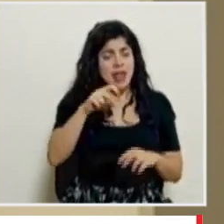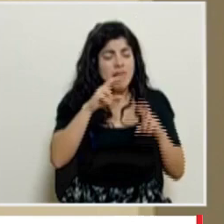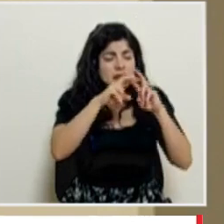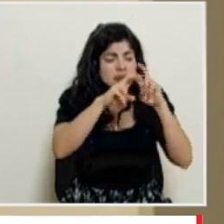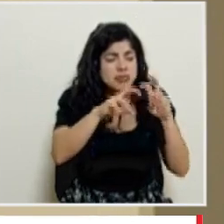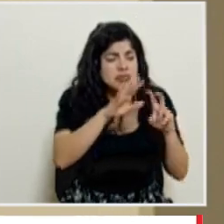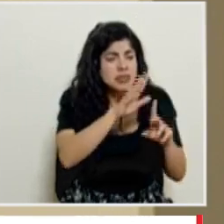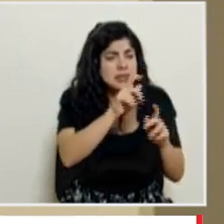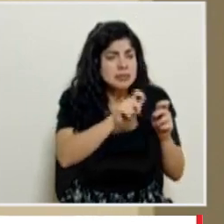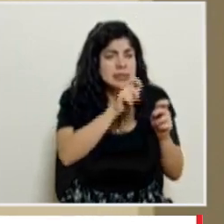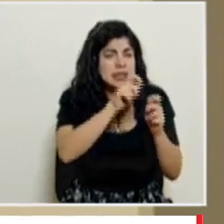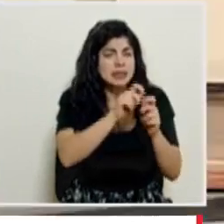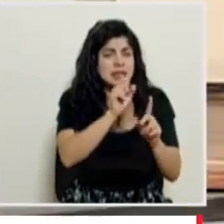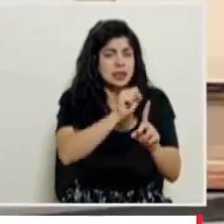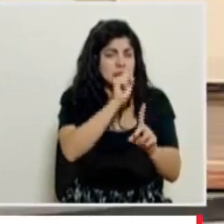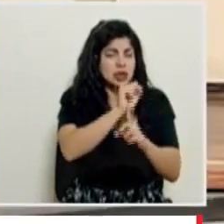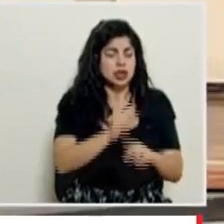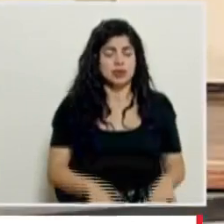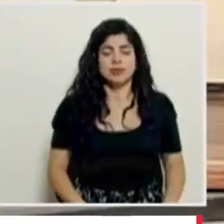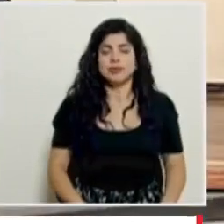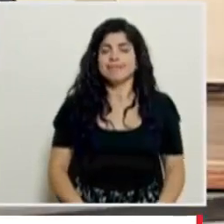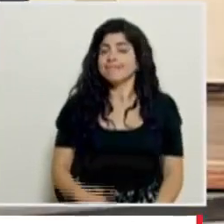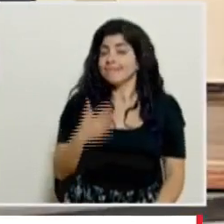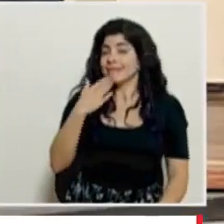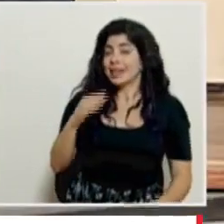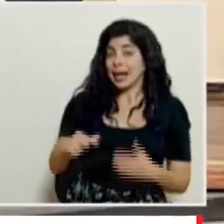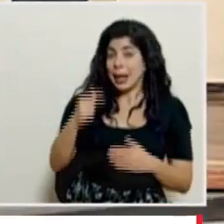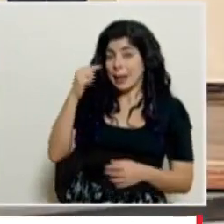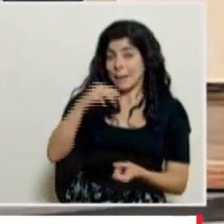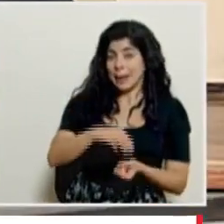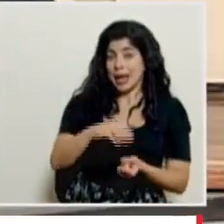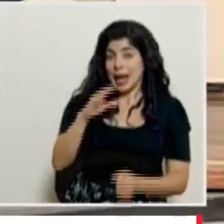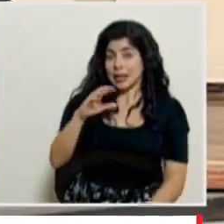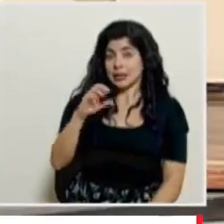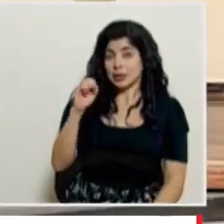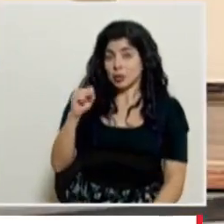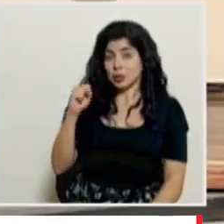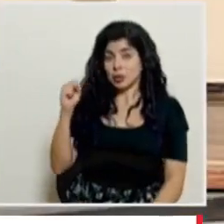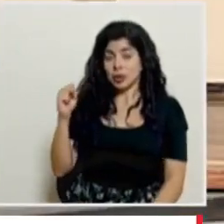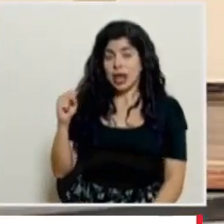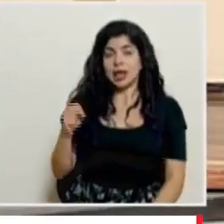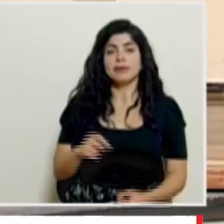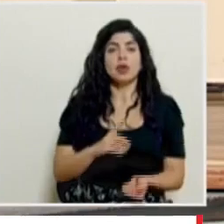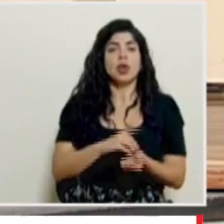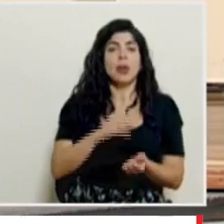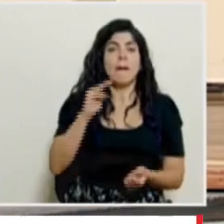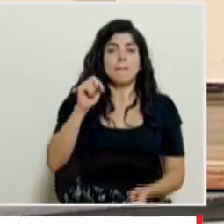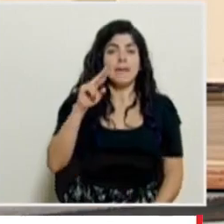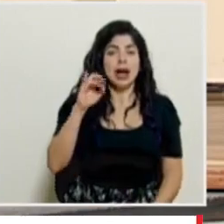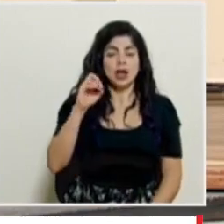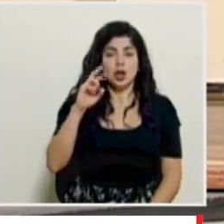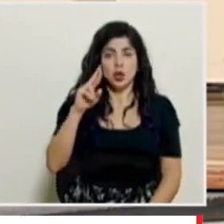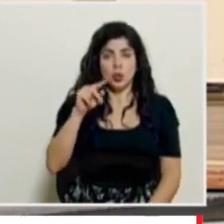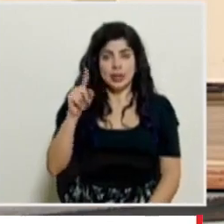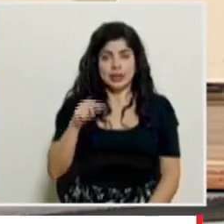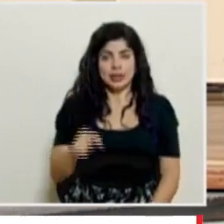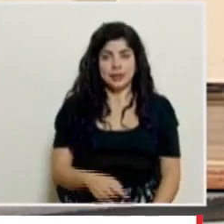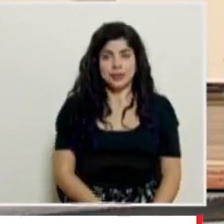respectiva dimensión continuamos con el gerente médico de la caja costarricense de seguros sociales doctor Mario Ruiz